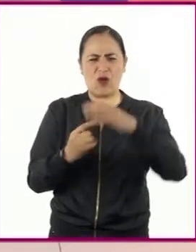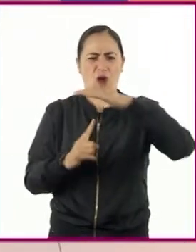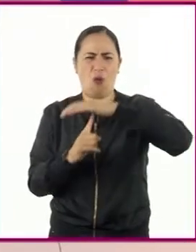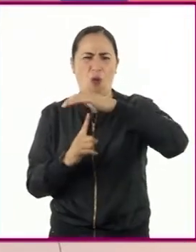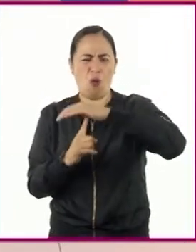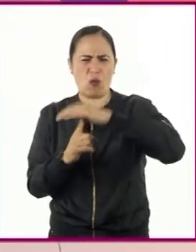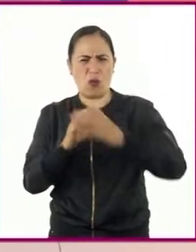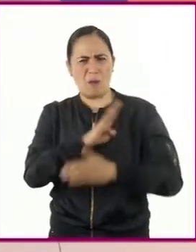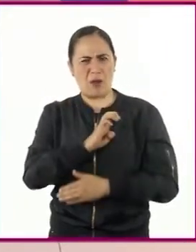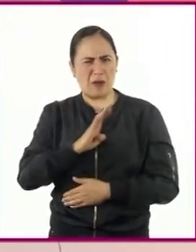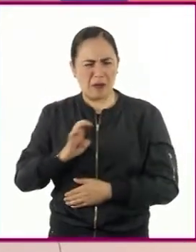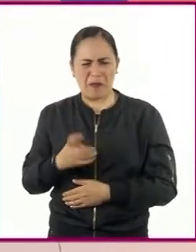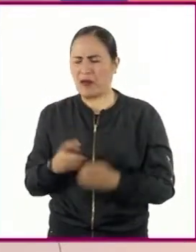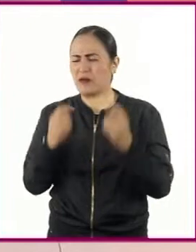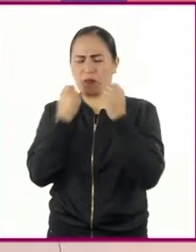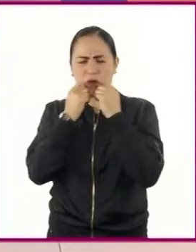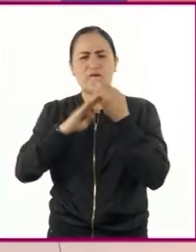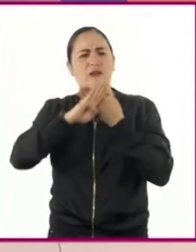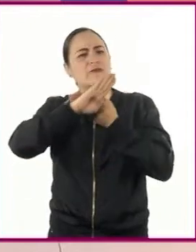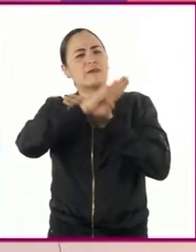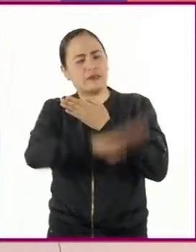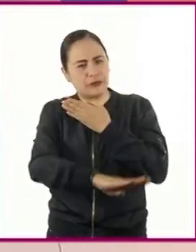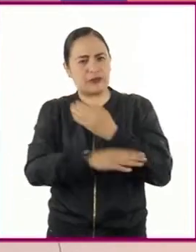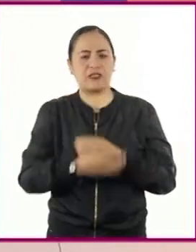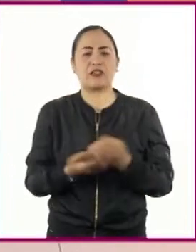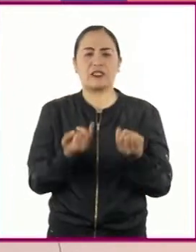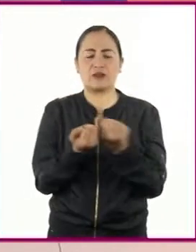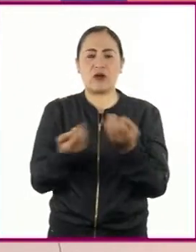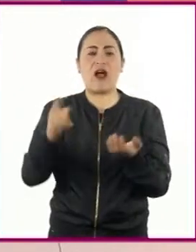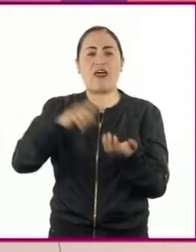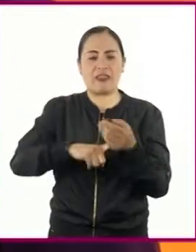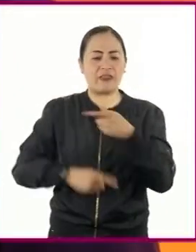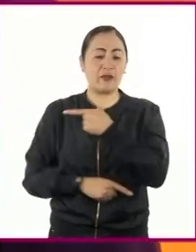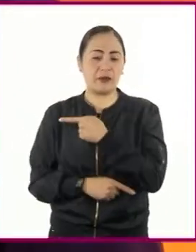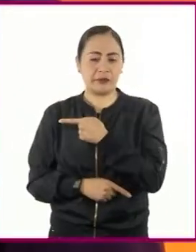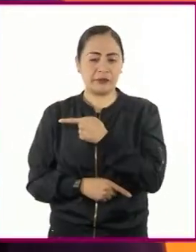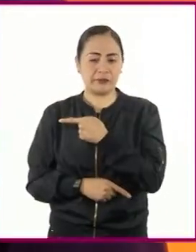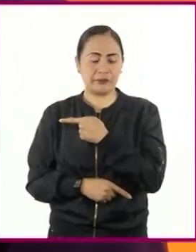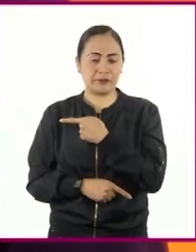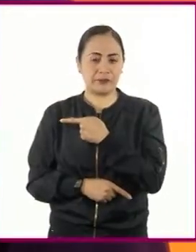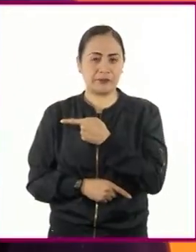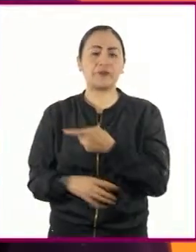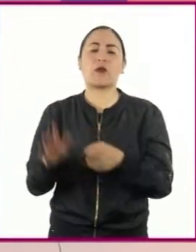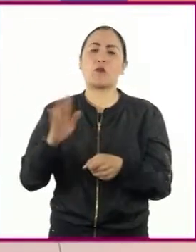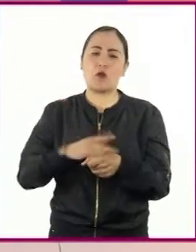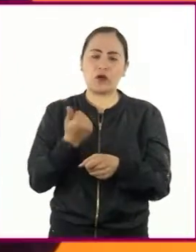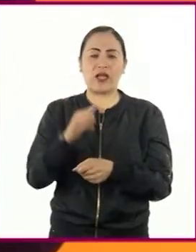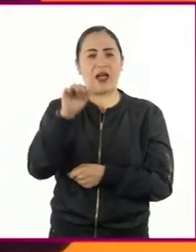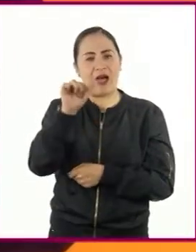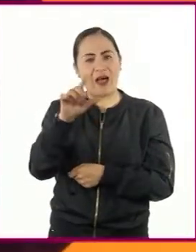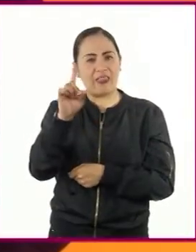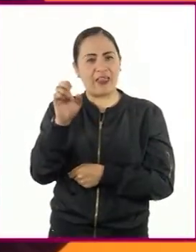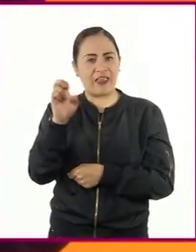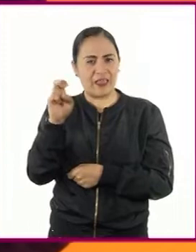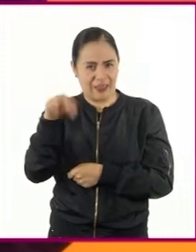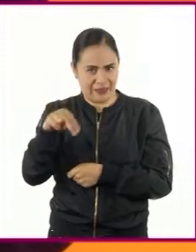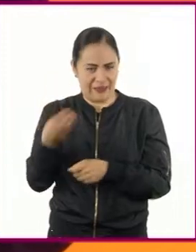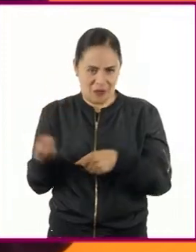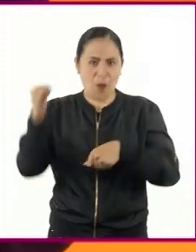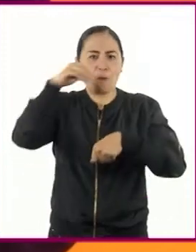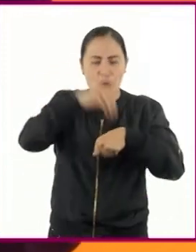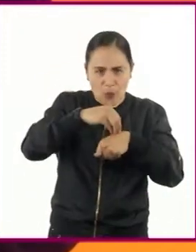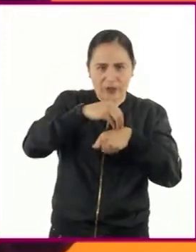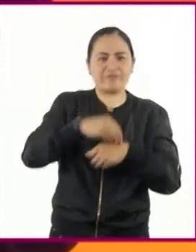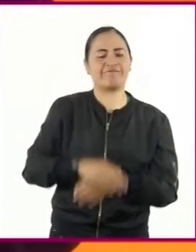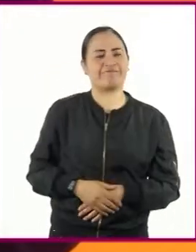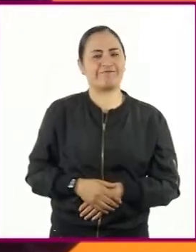además está enriquecido nutricionalmente con hierro porque la proteína insertada lo contiene. También utilizan